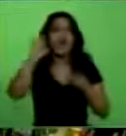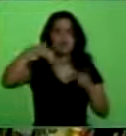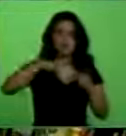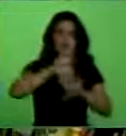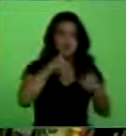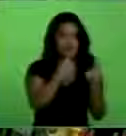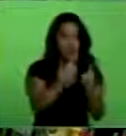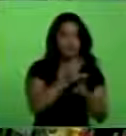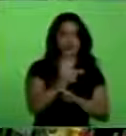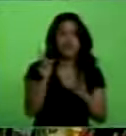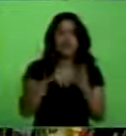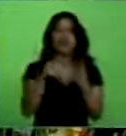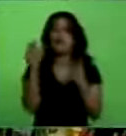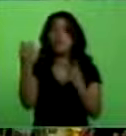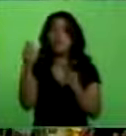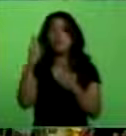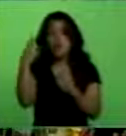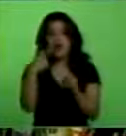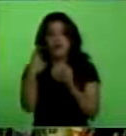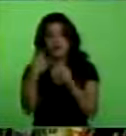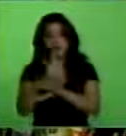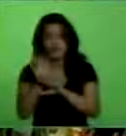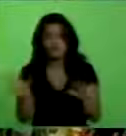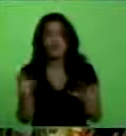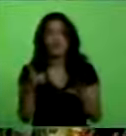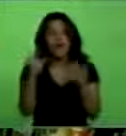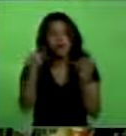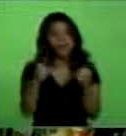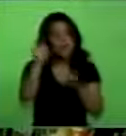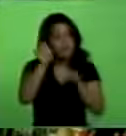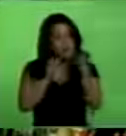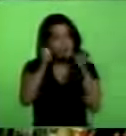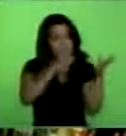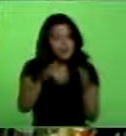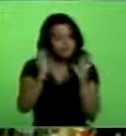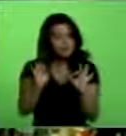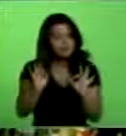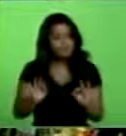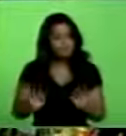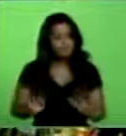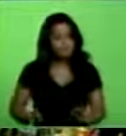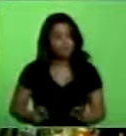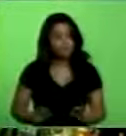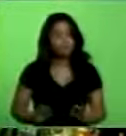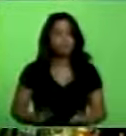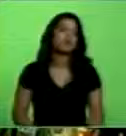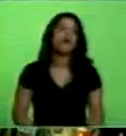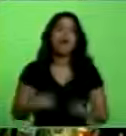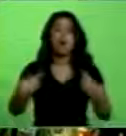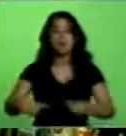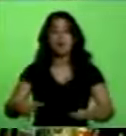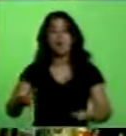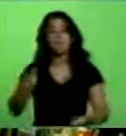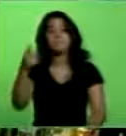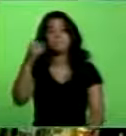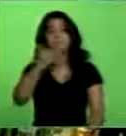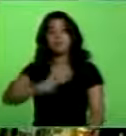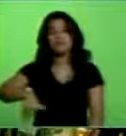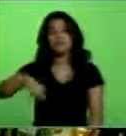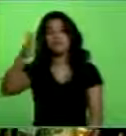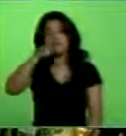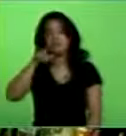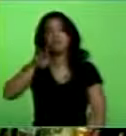compañeros uruguayos, y las estamos estudiando. La presidencia pro-témpore de Brasil, las